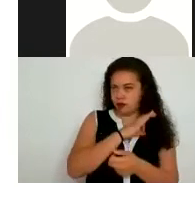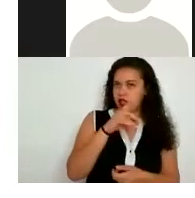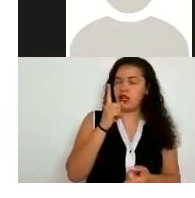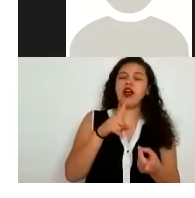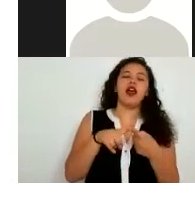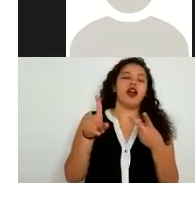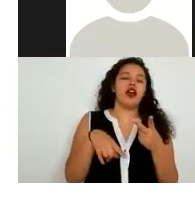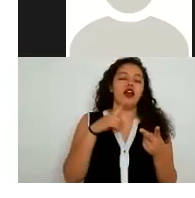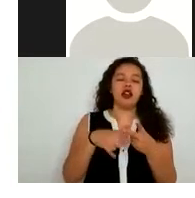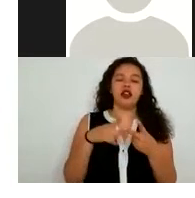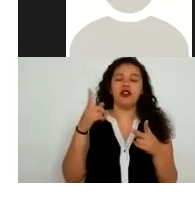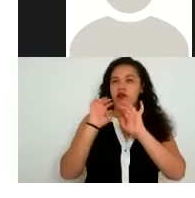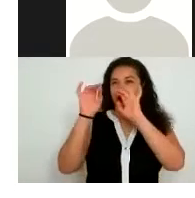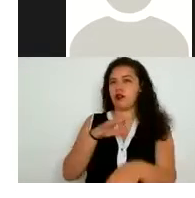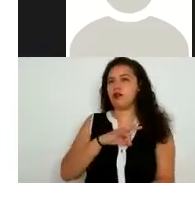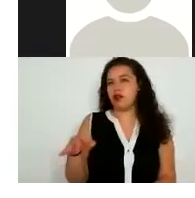inscribirte una vez que ya hayas